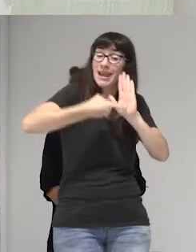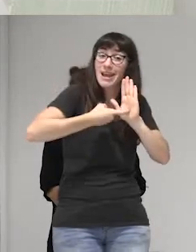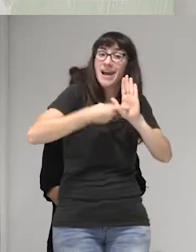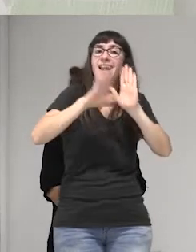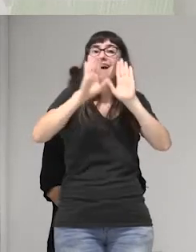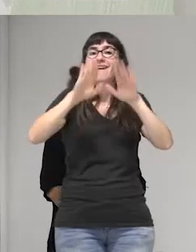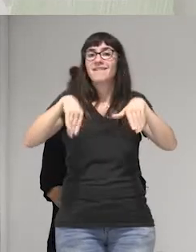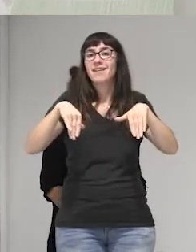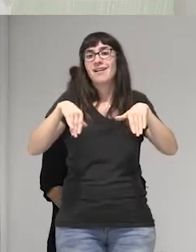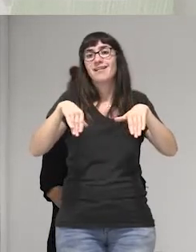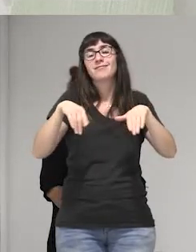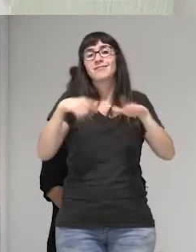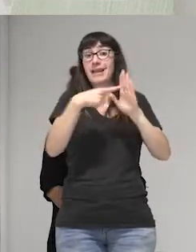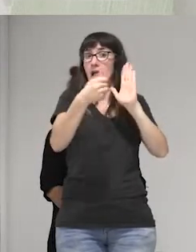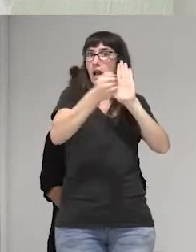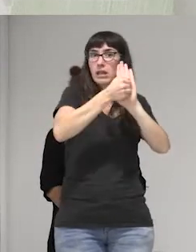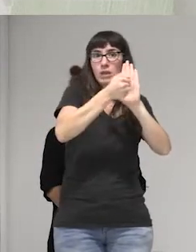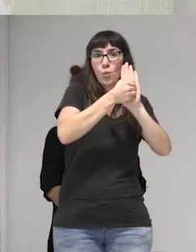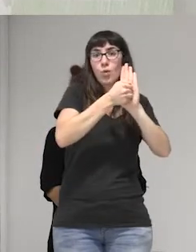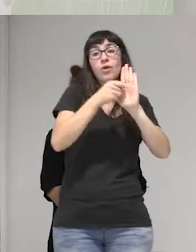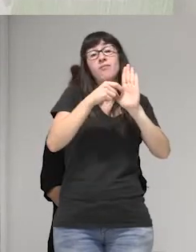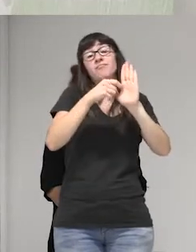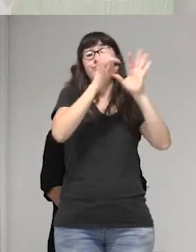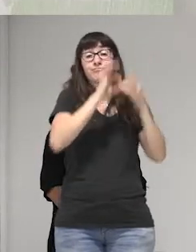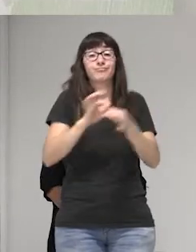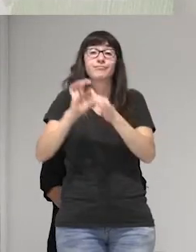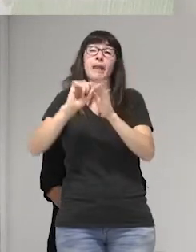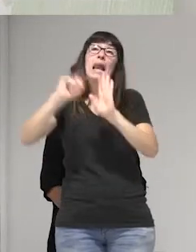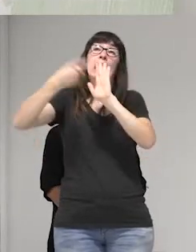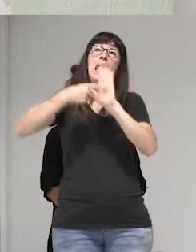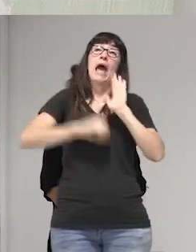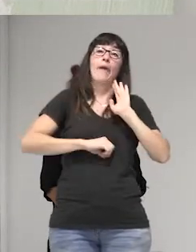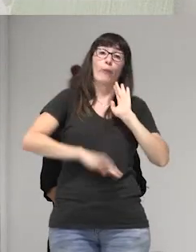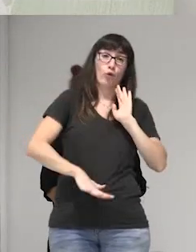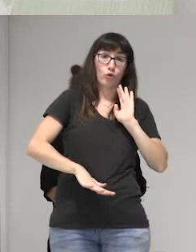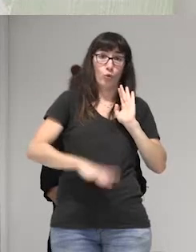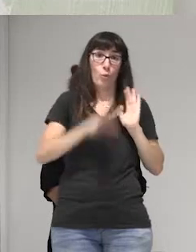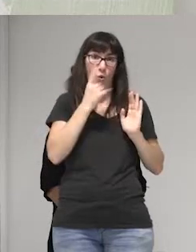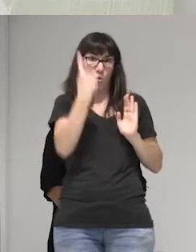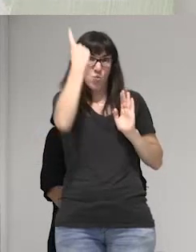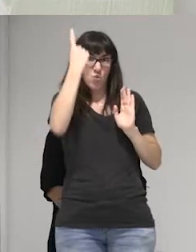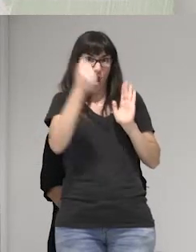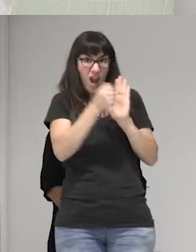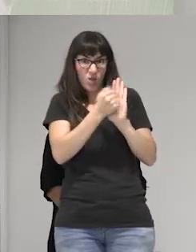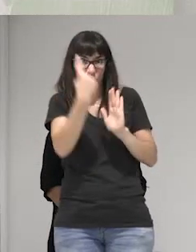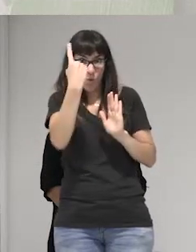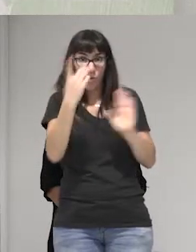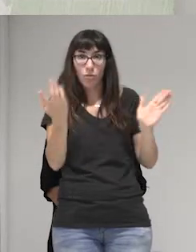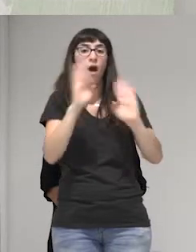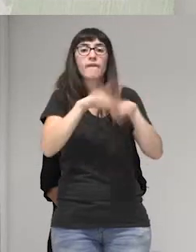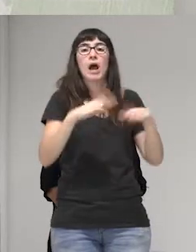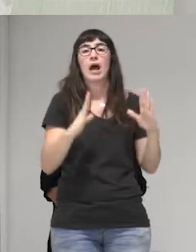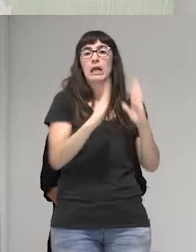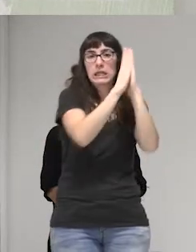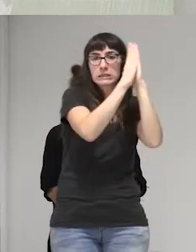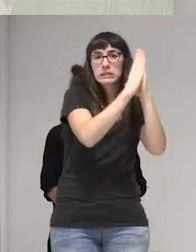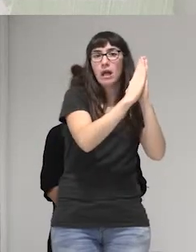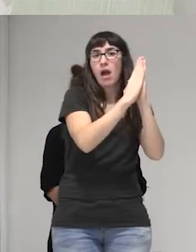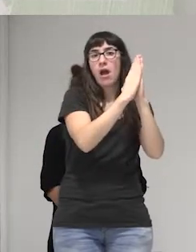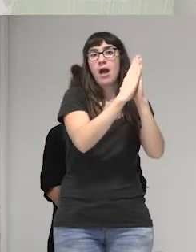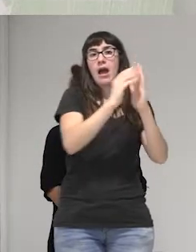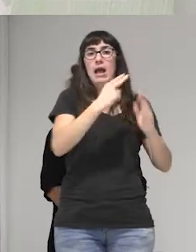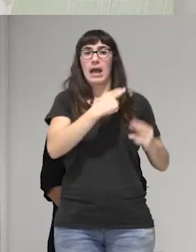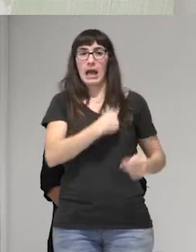conocida como la por ese artículo esa ley fue conocida por la ley de aborto y por ese artículo se juntaron la iglesia evangélica y la católica